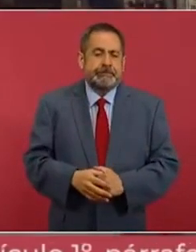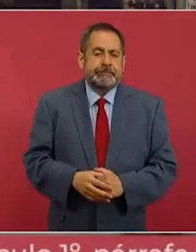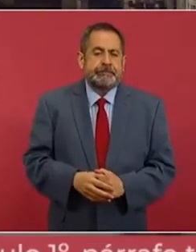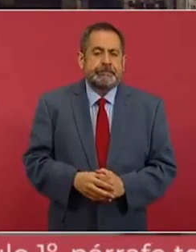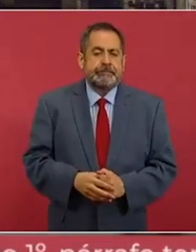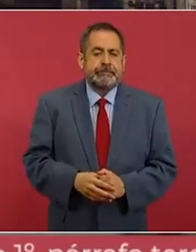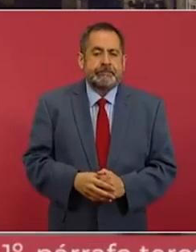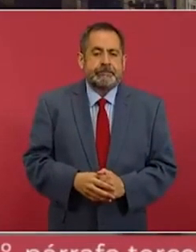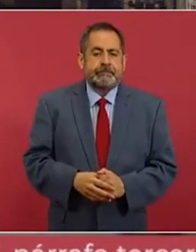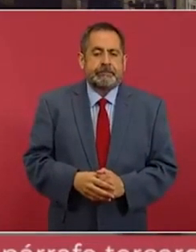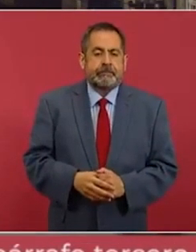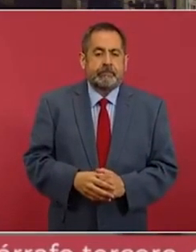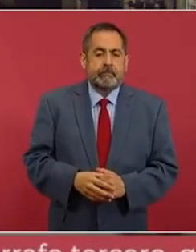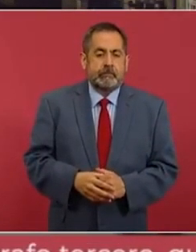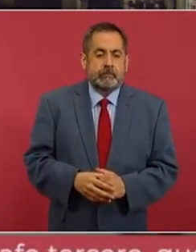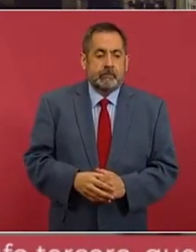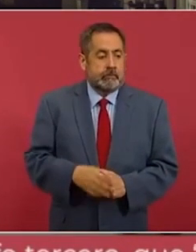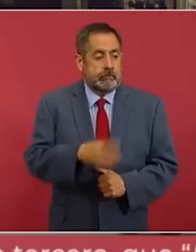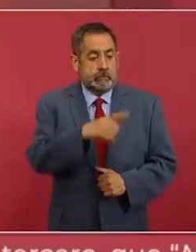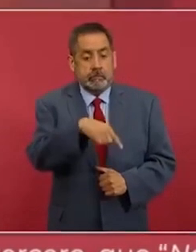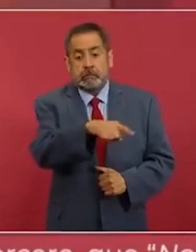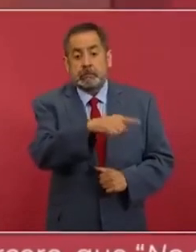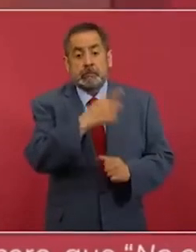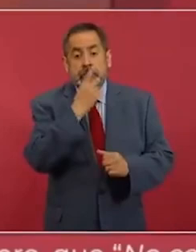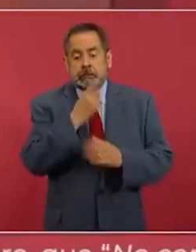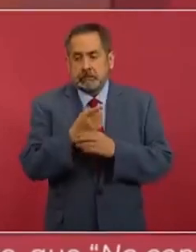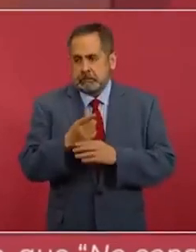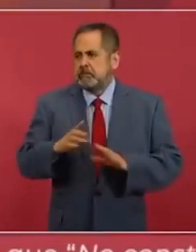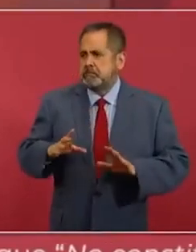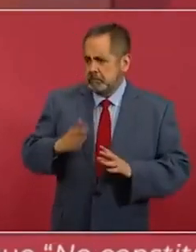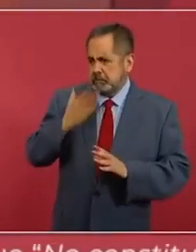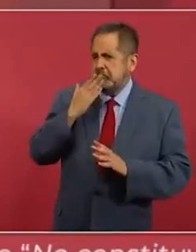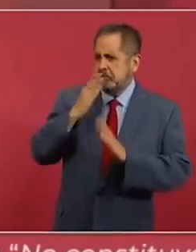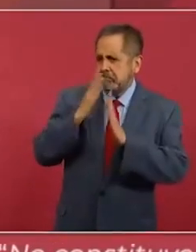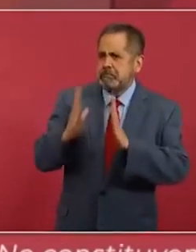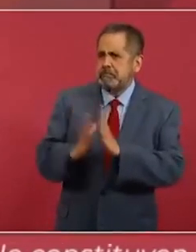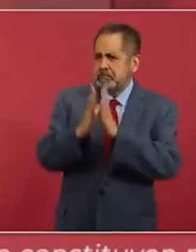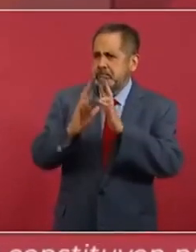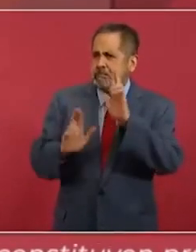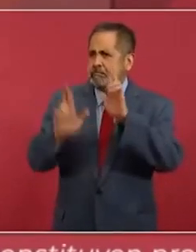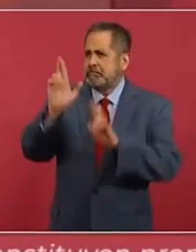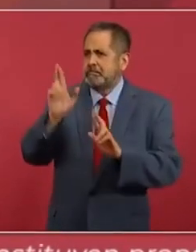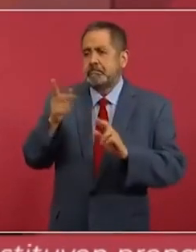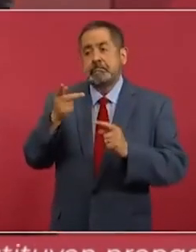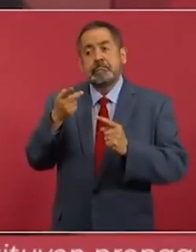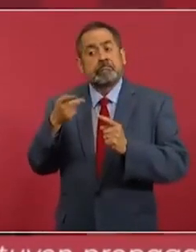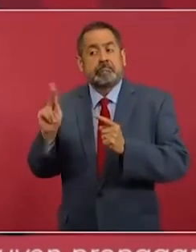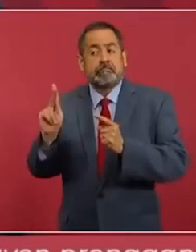Me conviene la democracia, pero en estas condiciones.